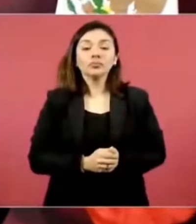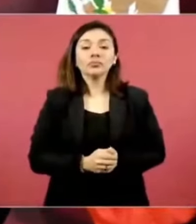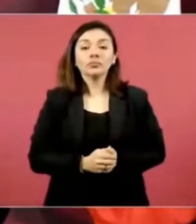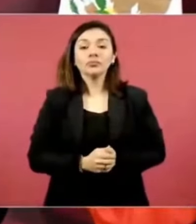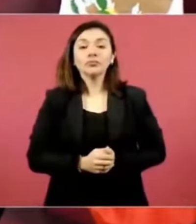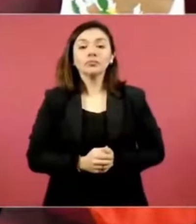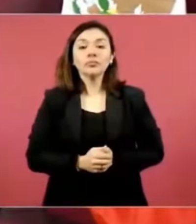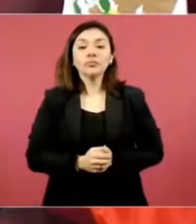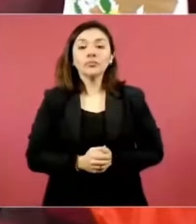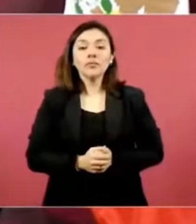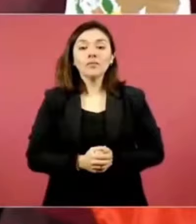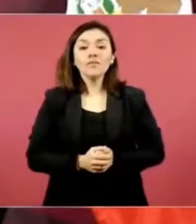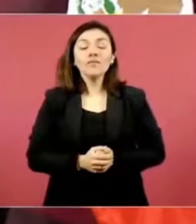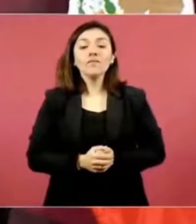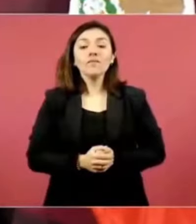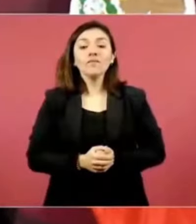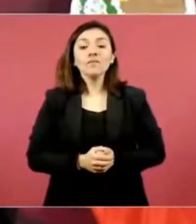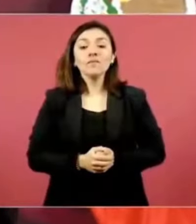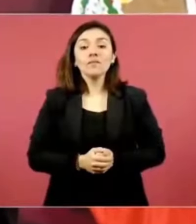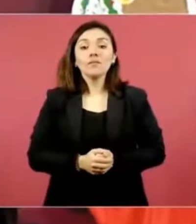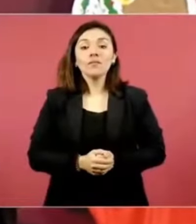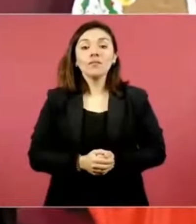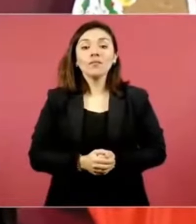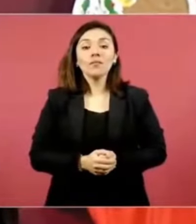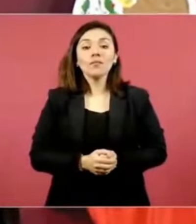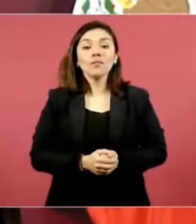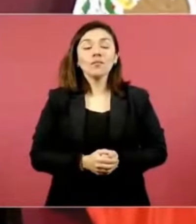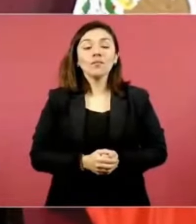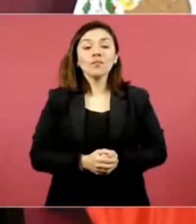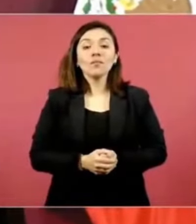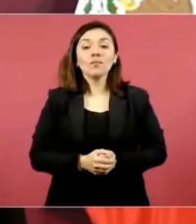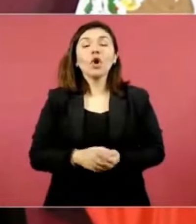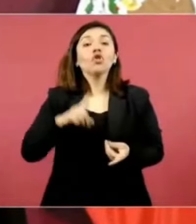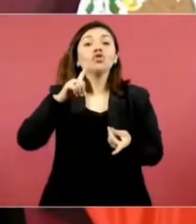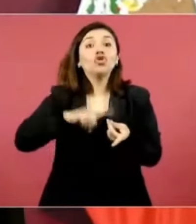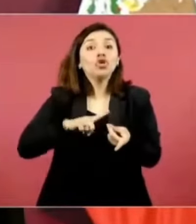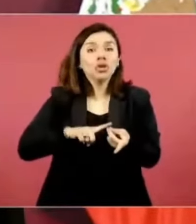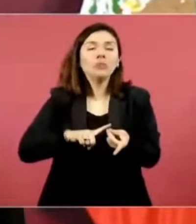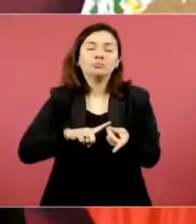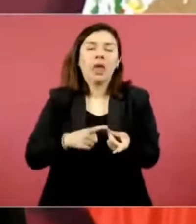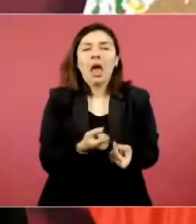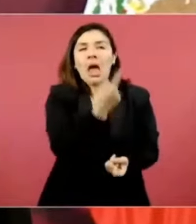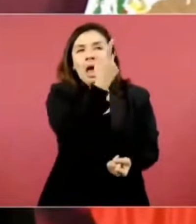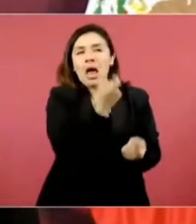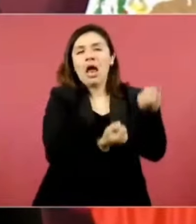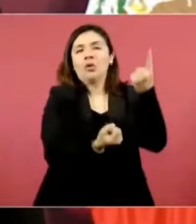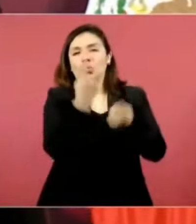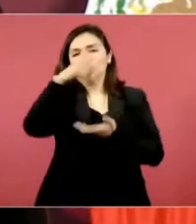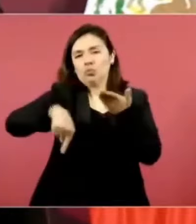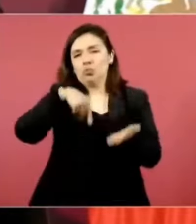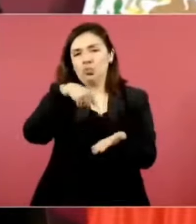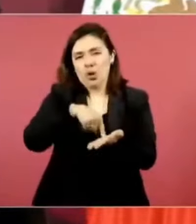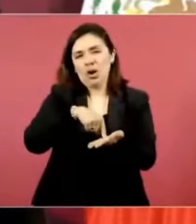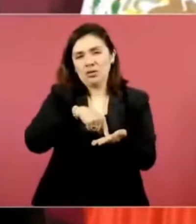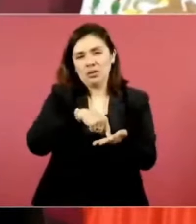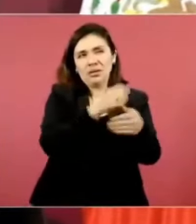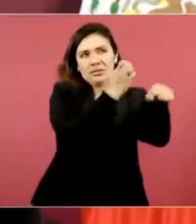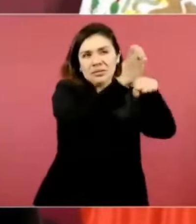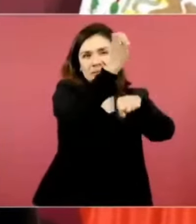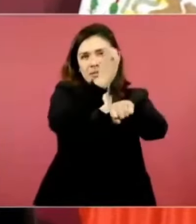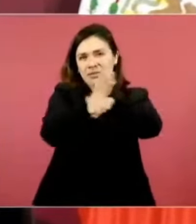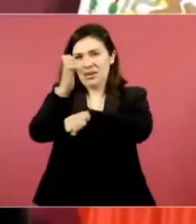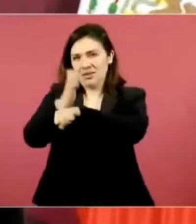sitios, en algunos estados